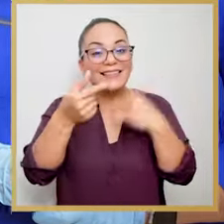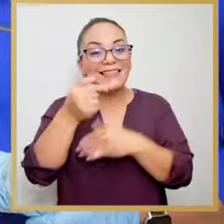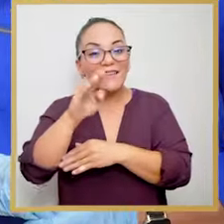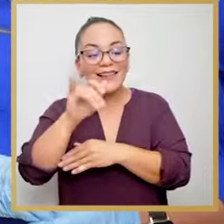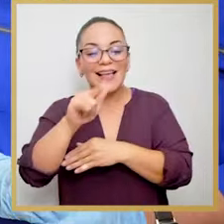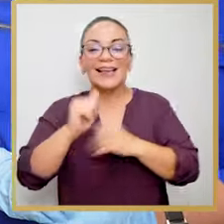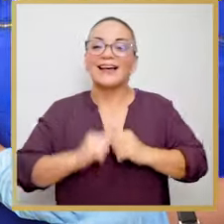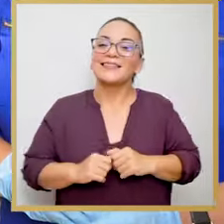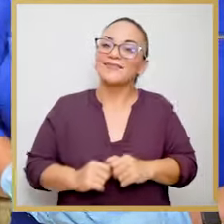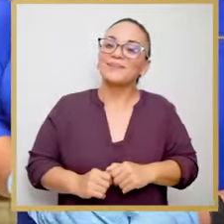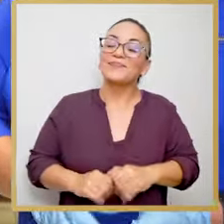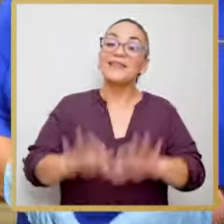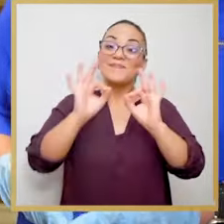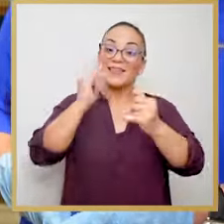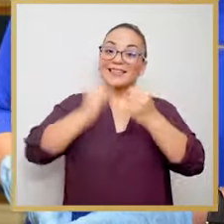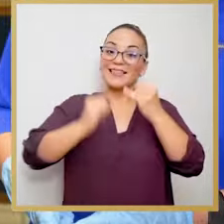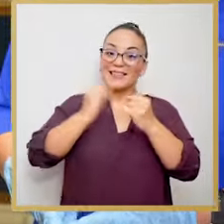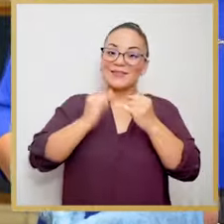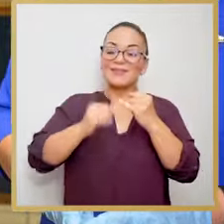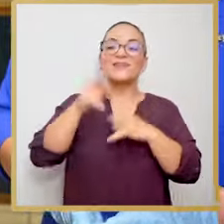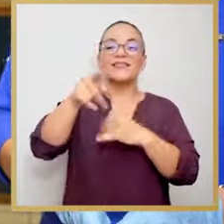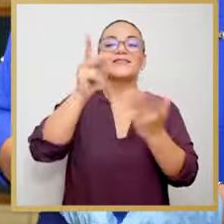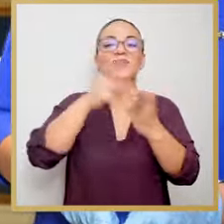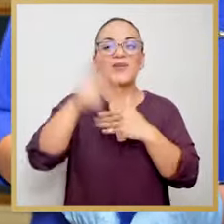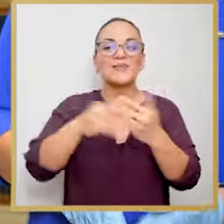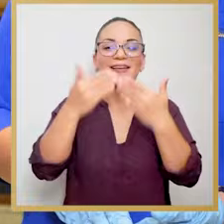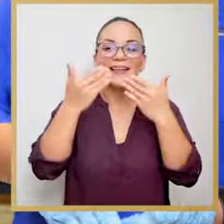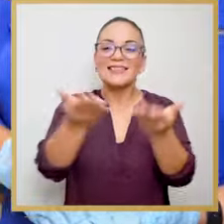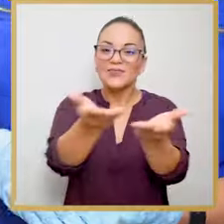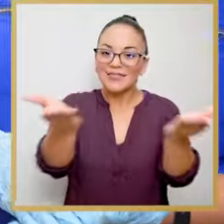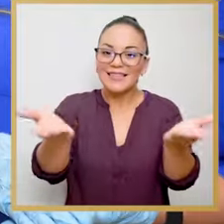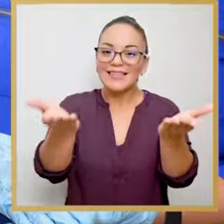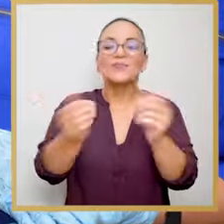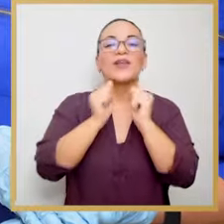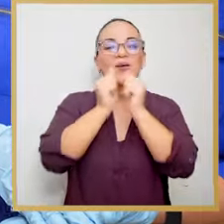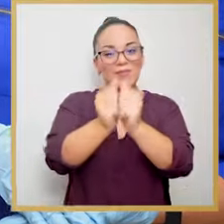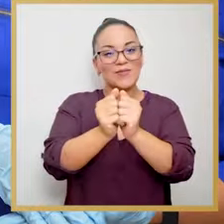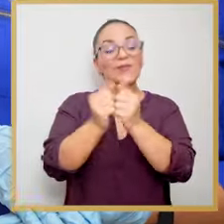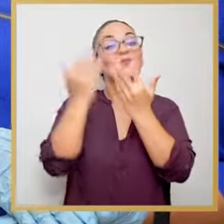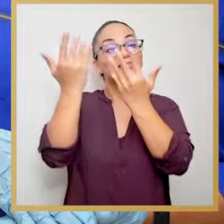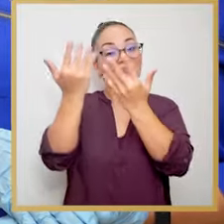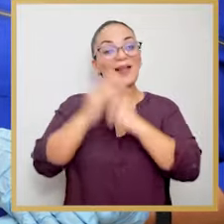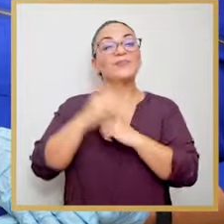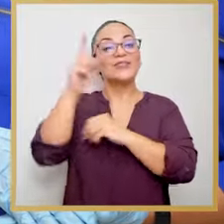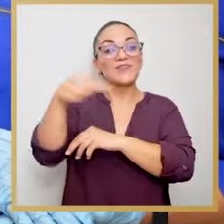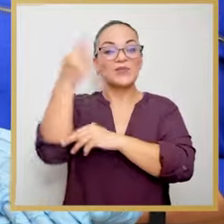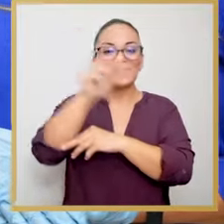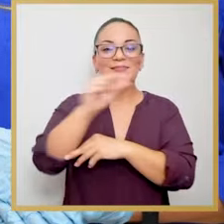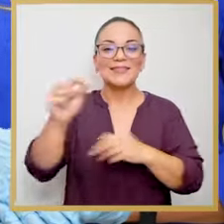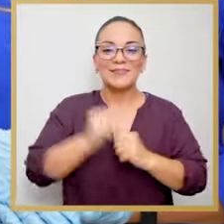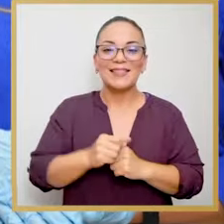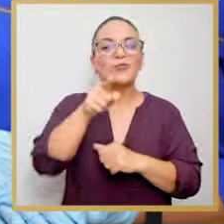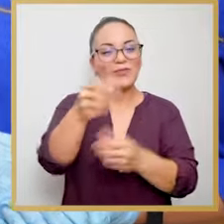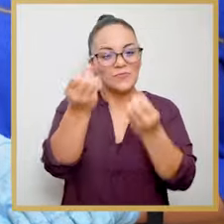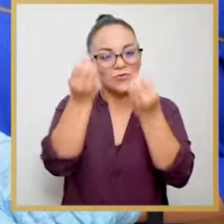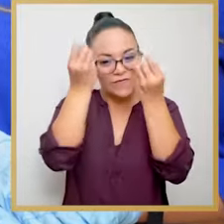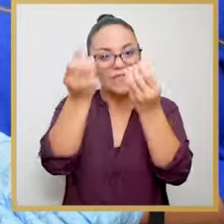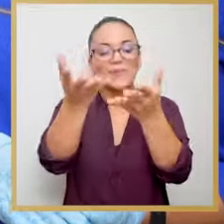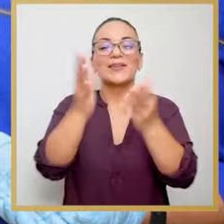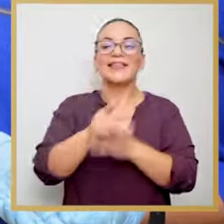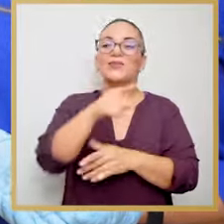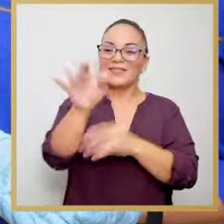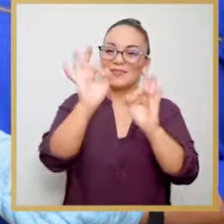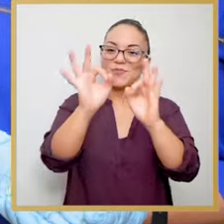gracias, Doña Gabriela. Llegamos al final de la presente edición. Gracias a ustedes por su compañía. Los esperamos la próxima semana.